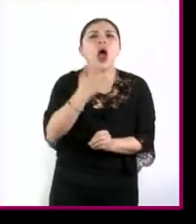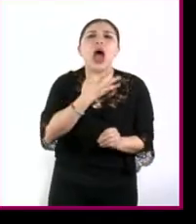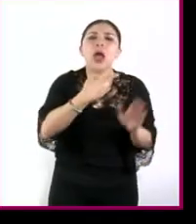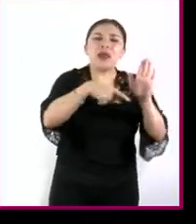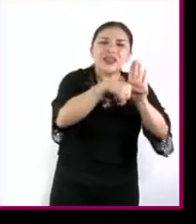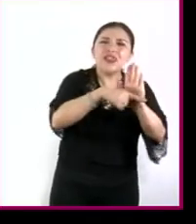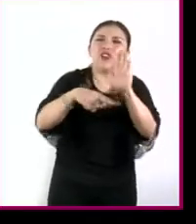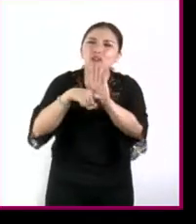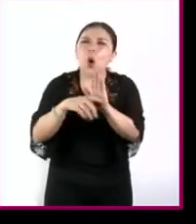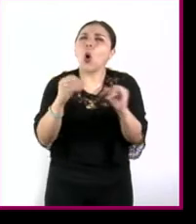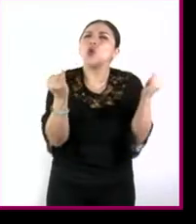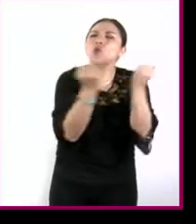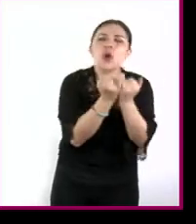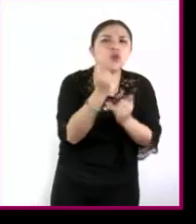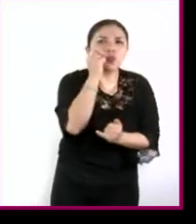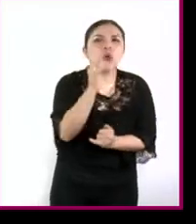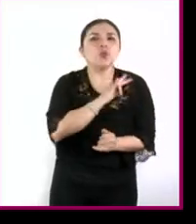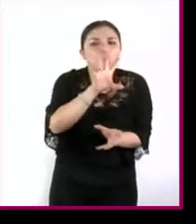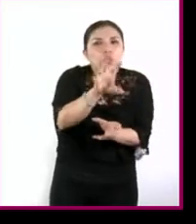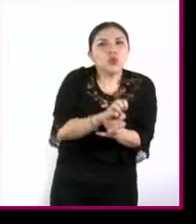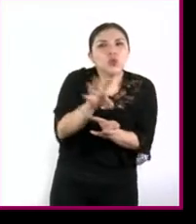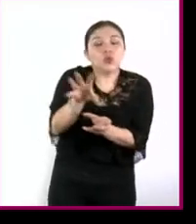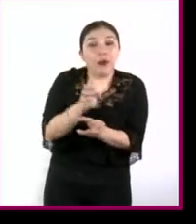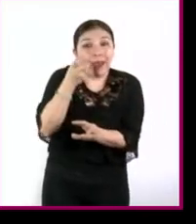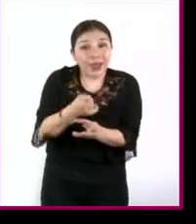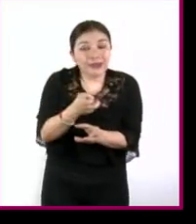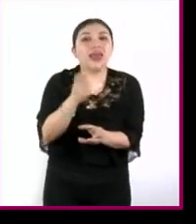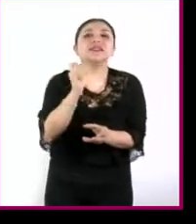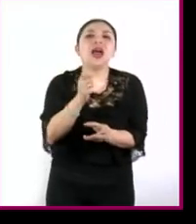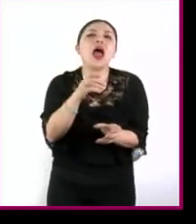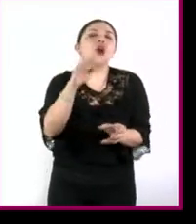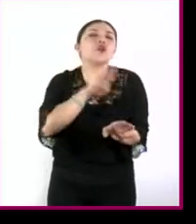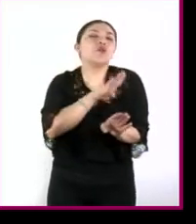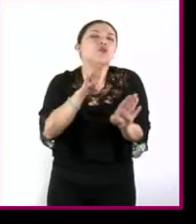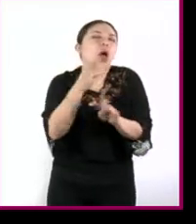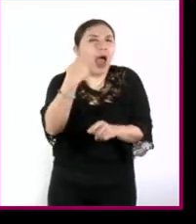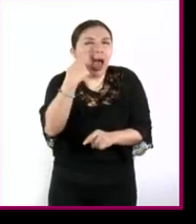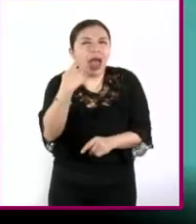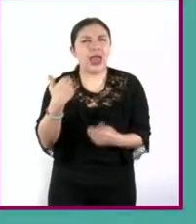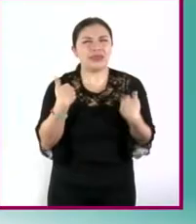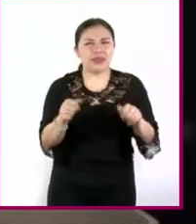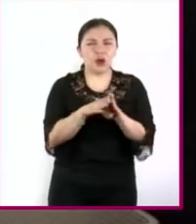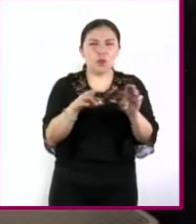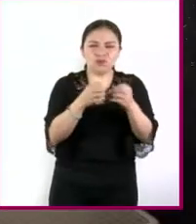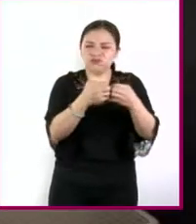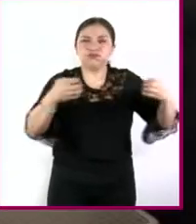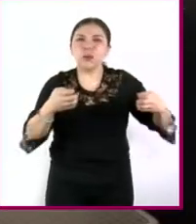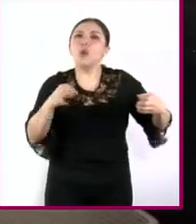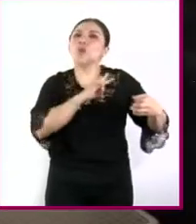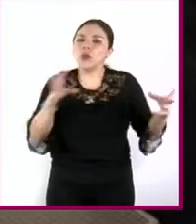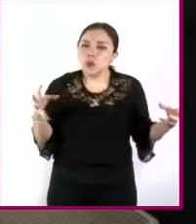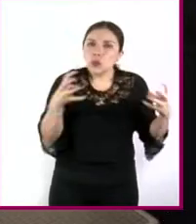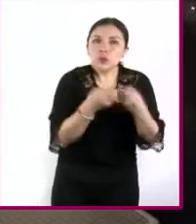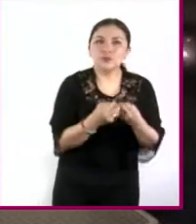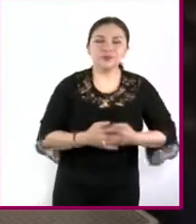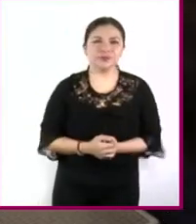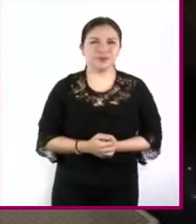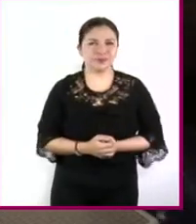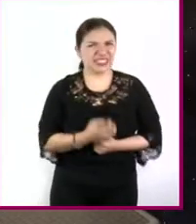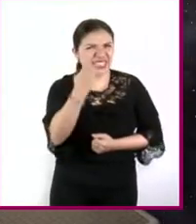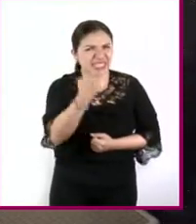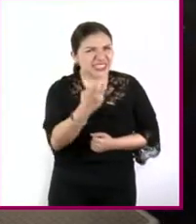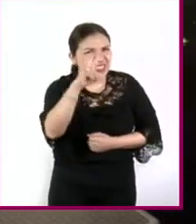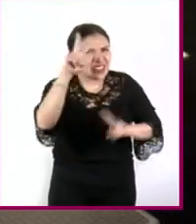los cuales por la fuerza electromagnética se tendrían que repeler es un tema